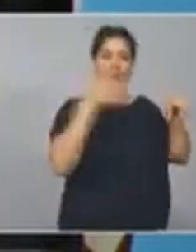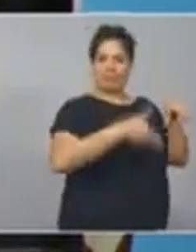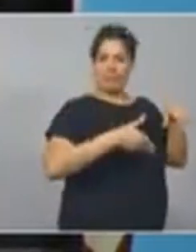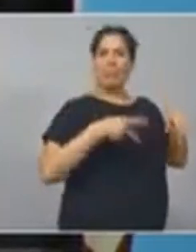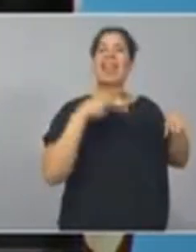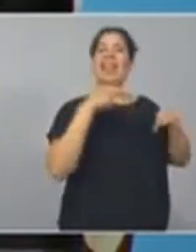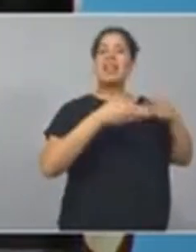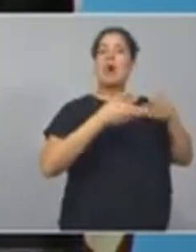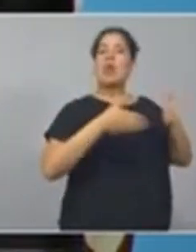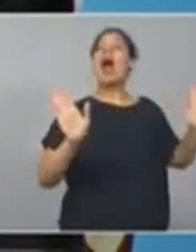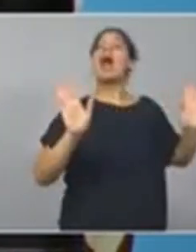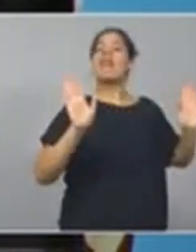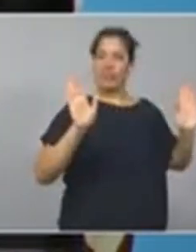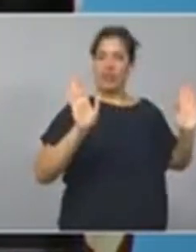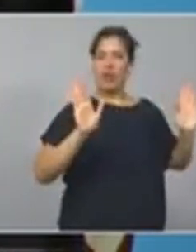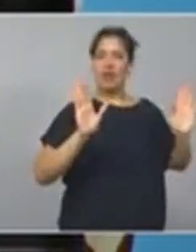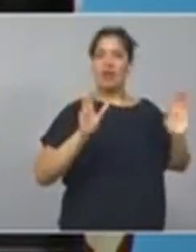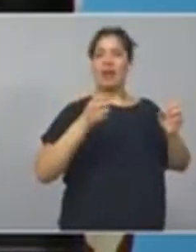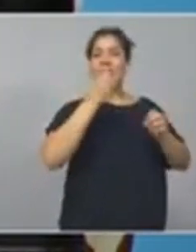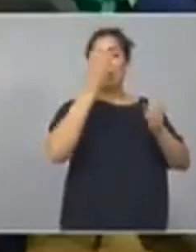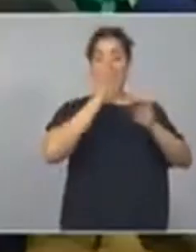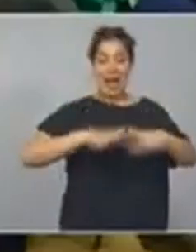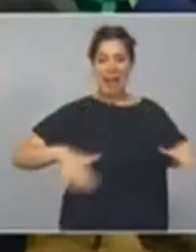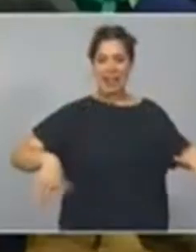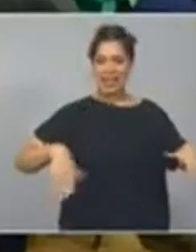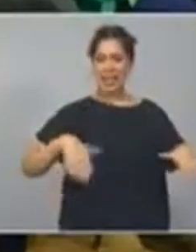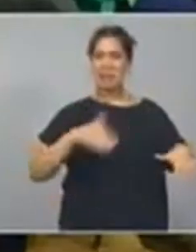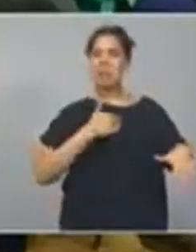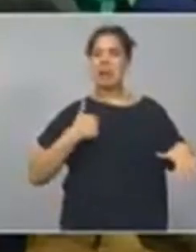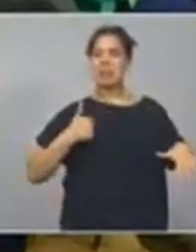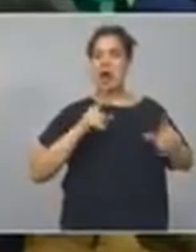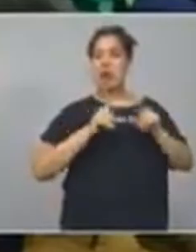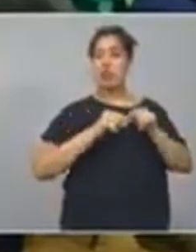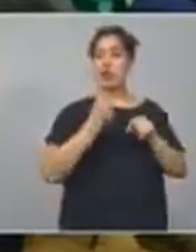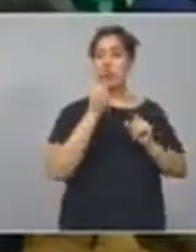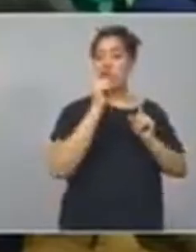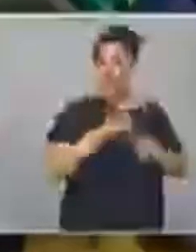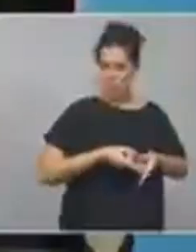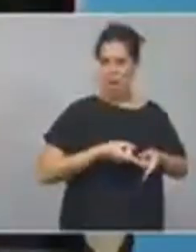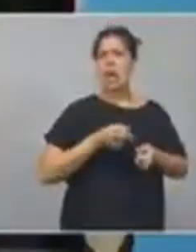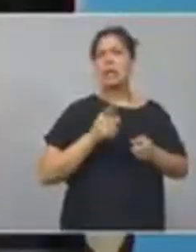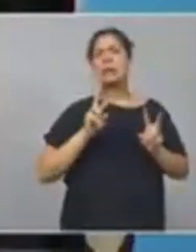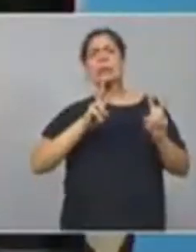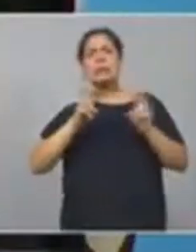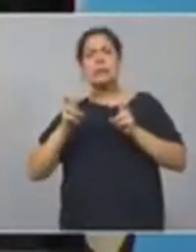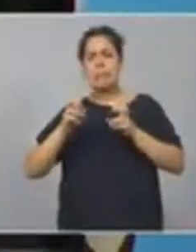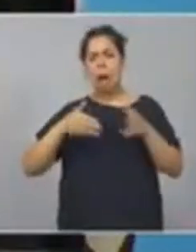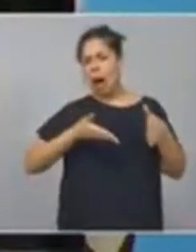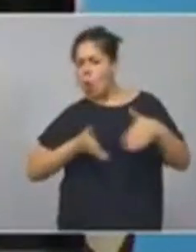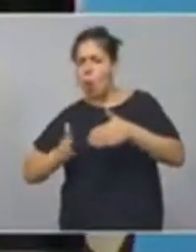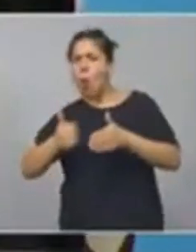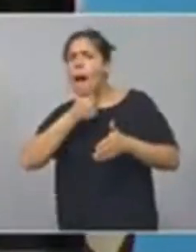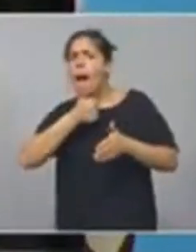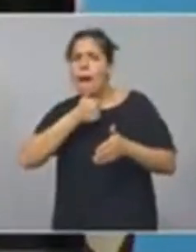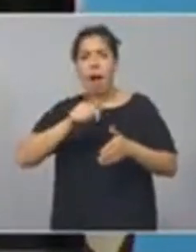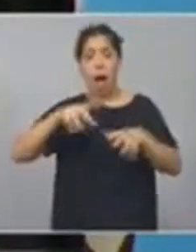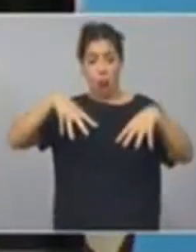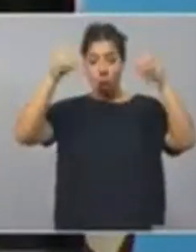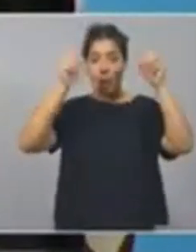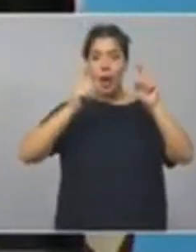las obras que tienen que ver con la cuenca del río Luján. Estuvimos solamente los últimos días en Presidente